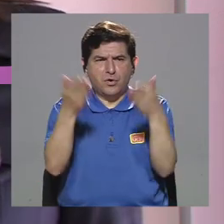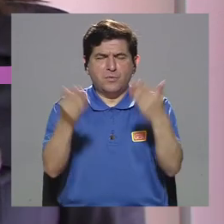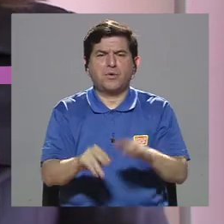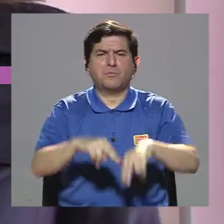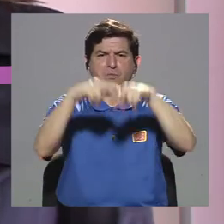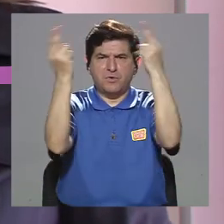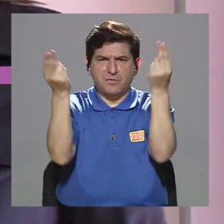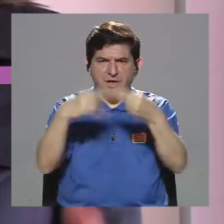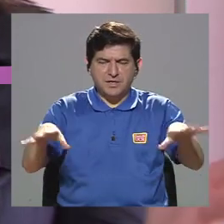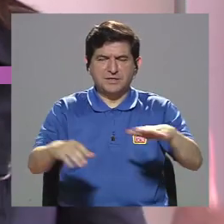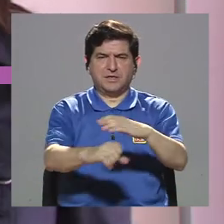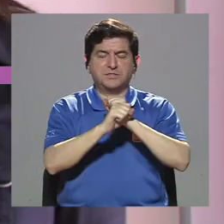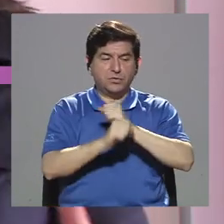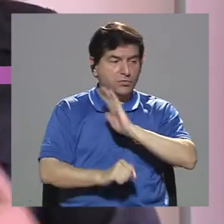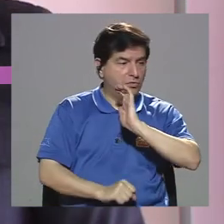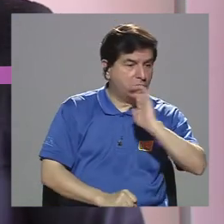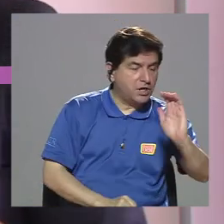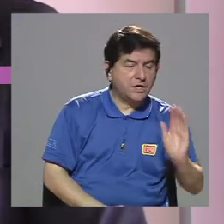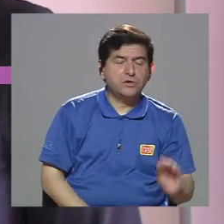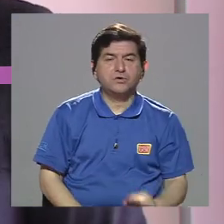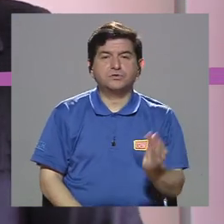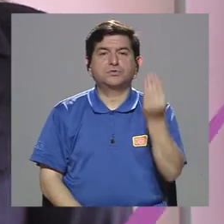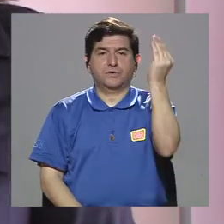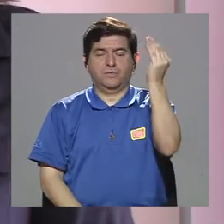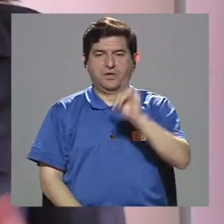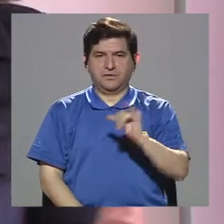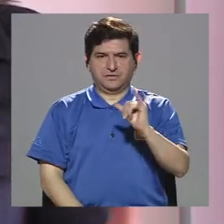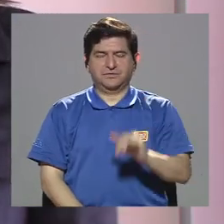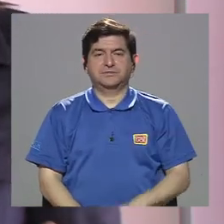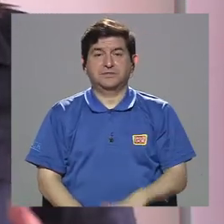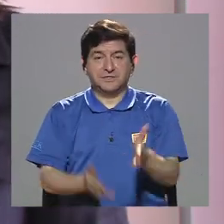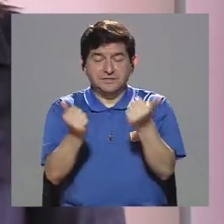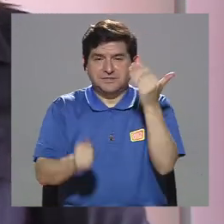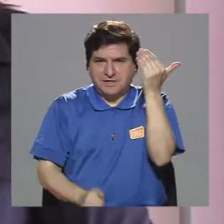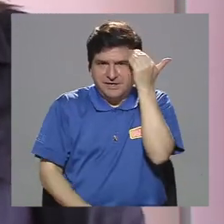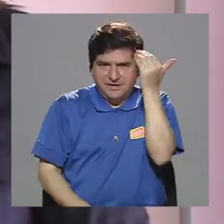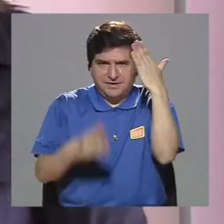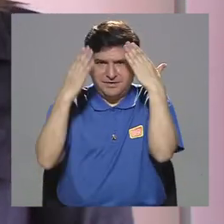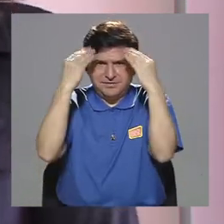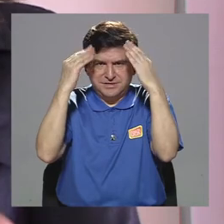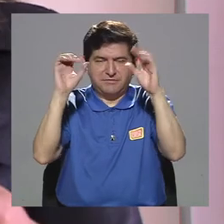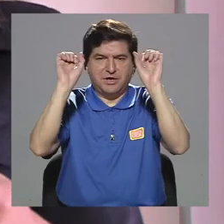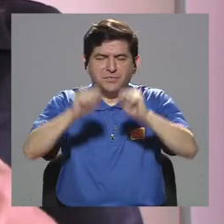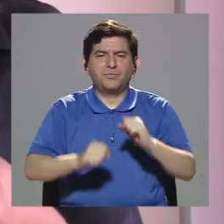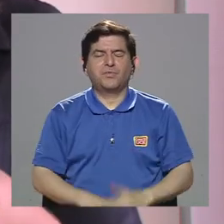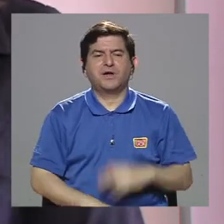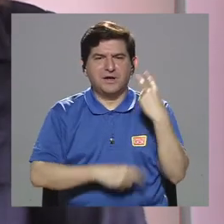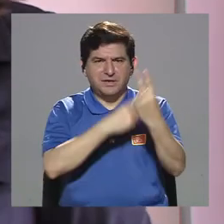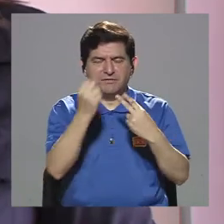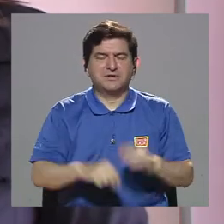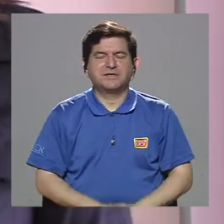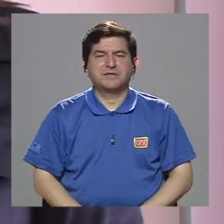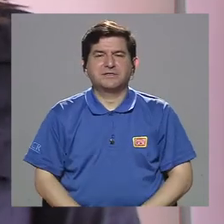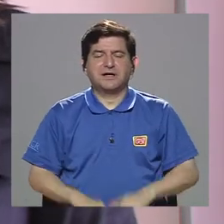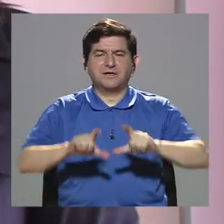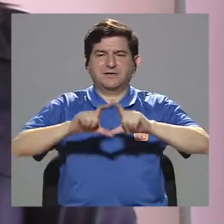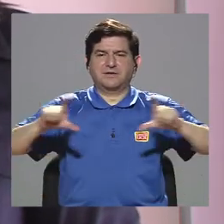un internet más seguro tanto para niñas niños como adolescentes si desea conocer más información puede visitar la página